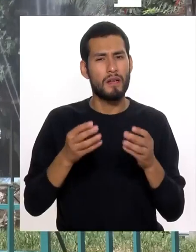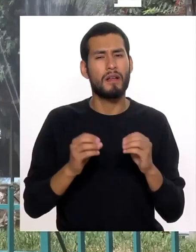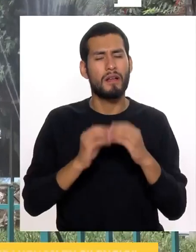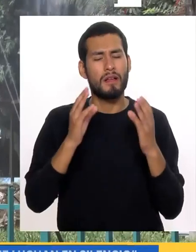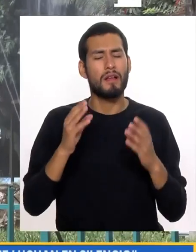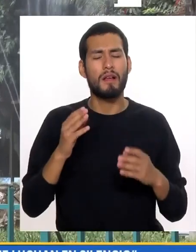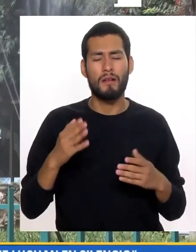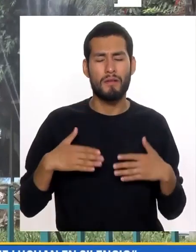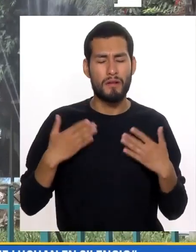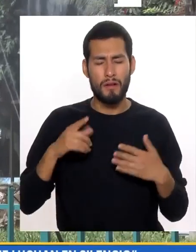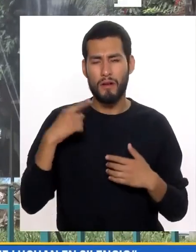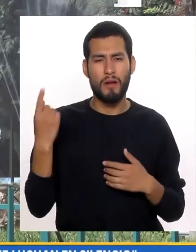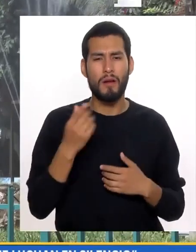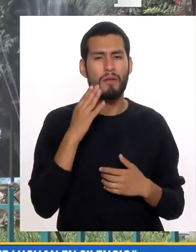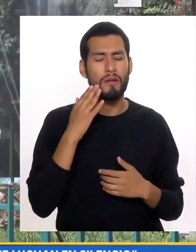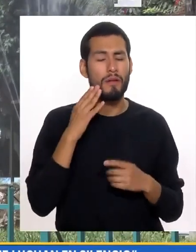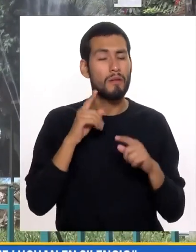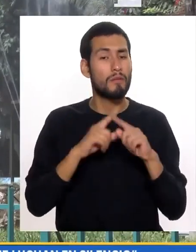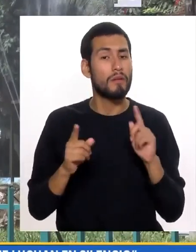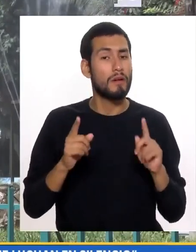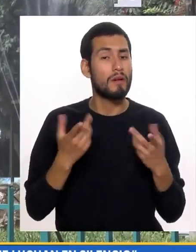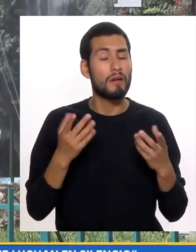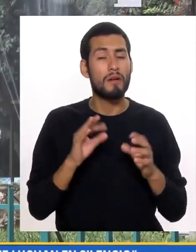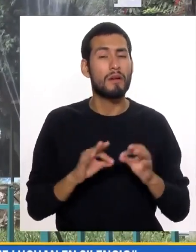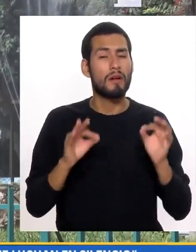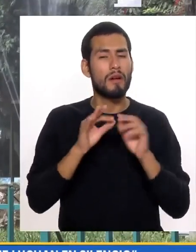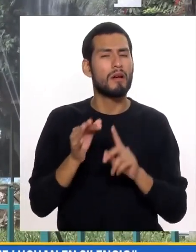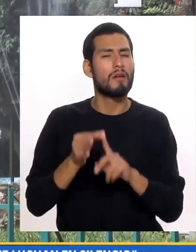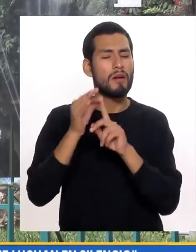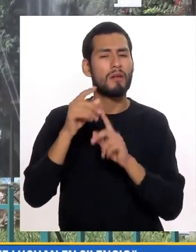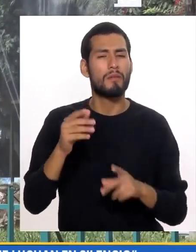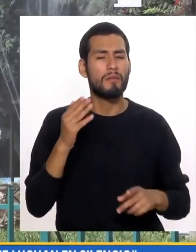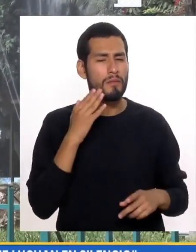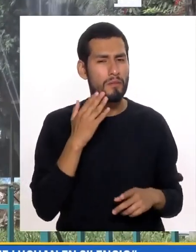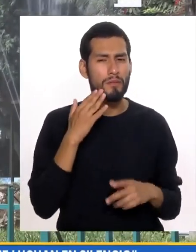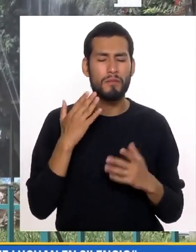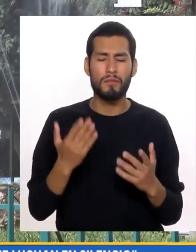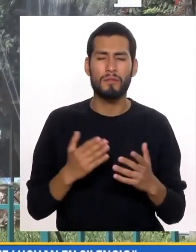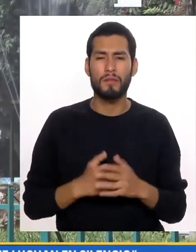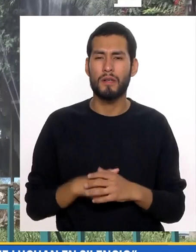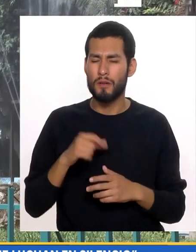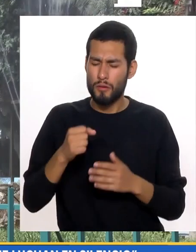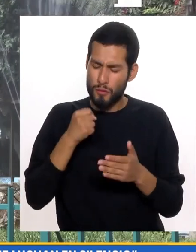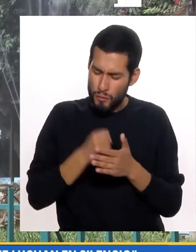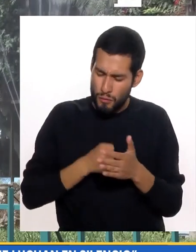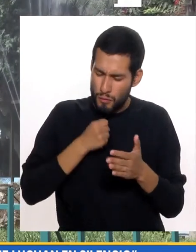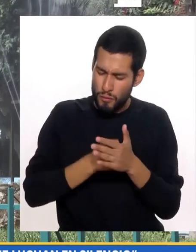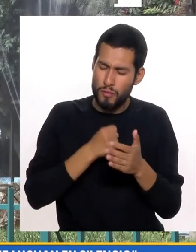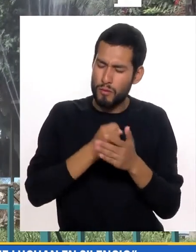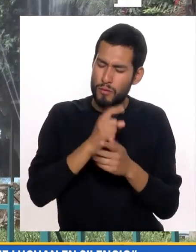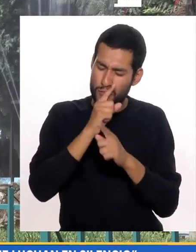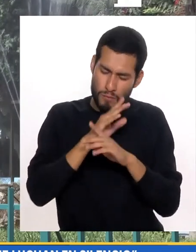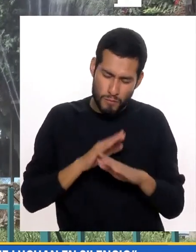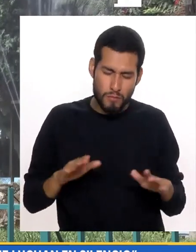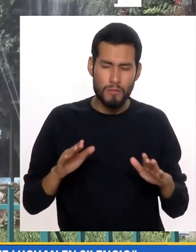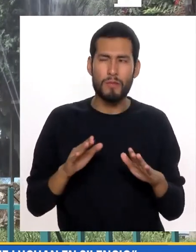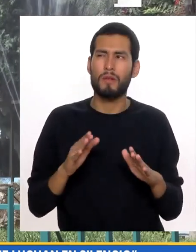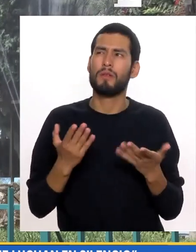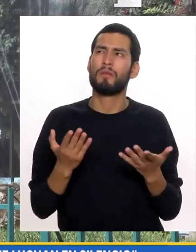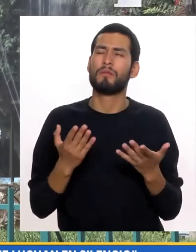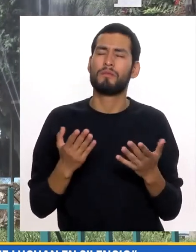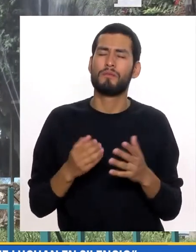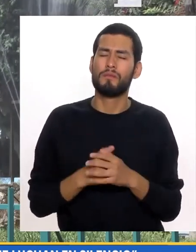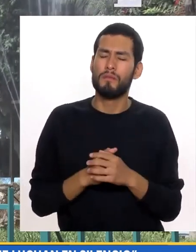Desear un feliz día Para todas las mamás Pero más En especial Aquellas mamás Que luchan En